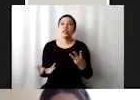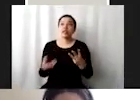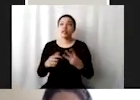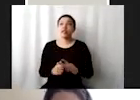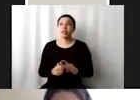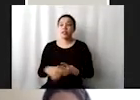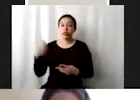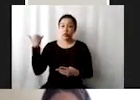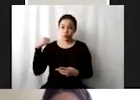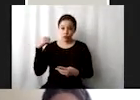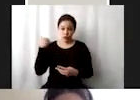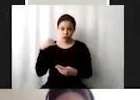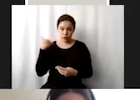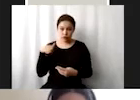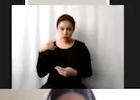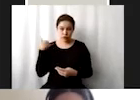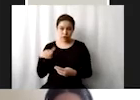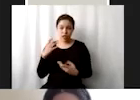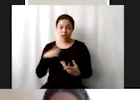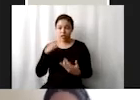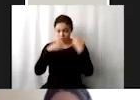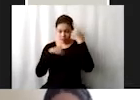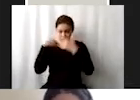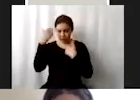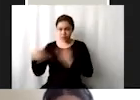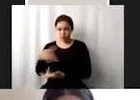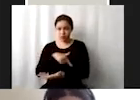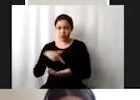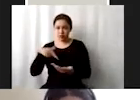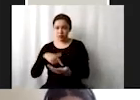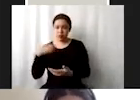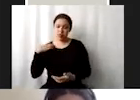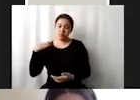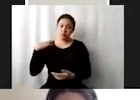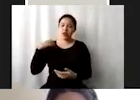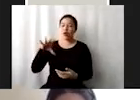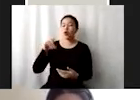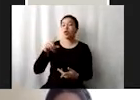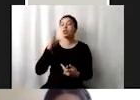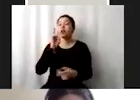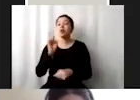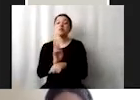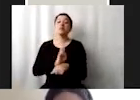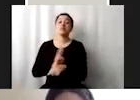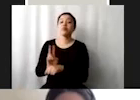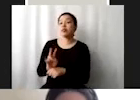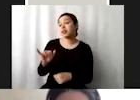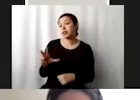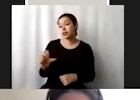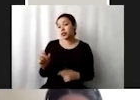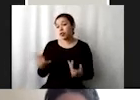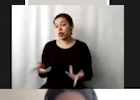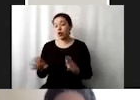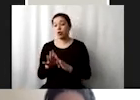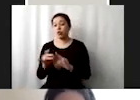Yucatán que han hecho revisiones locales voluntarias de cómo están cumpliendo con los ODS o qué disponibilidad de